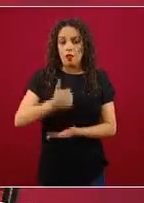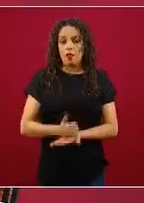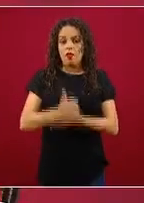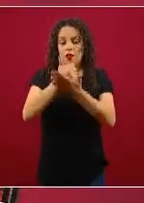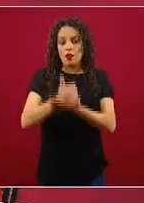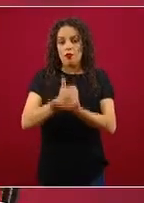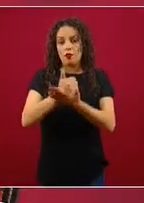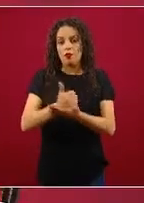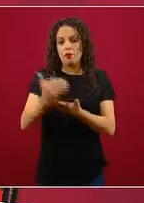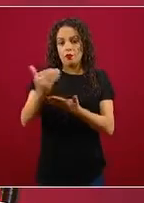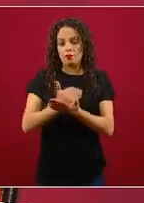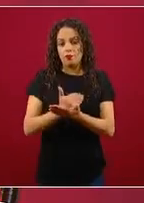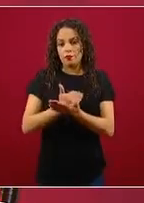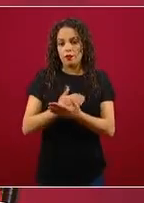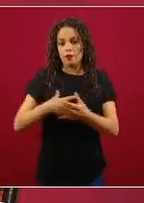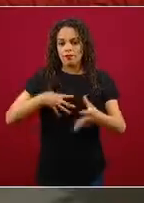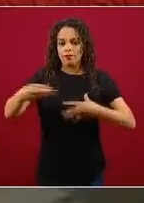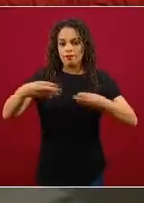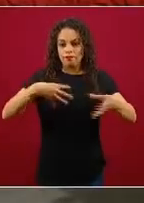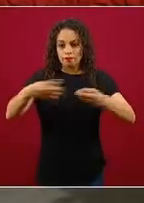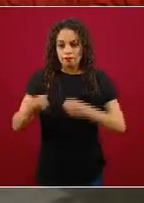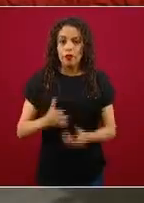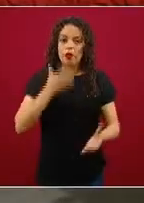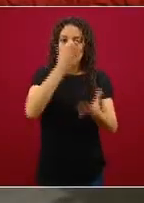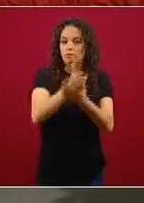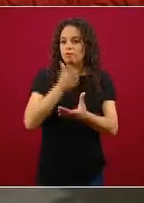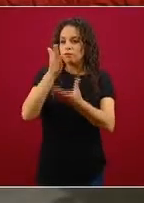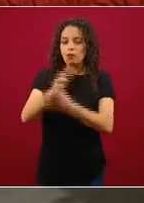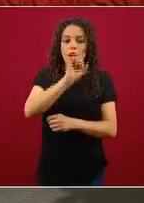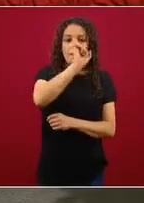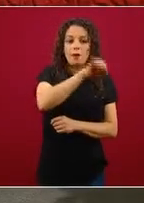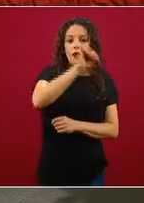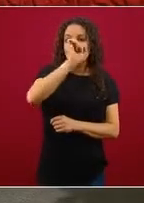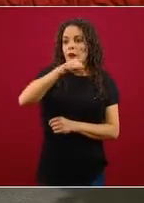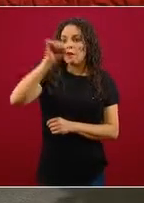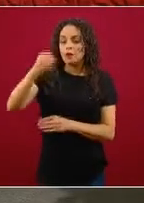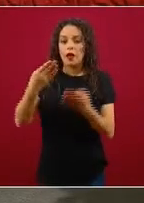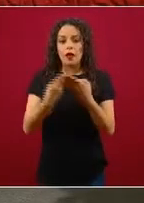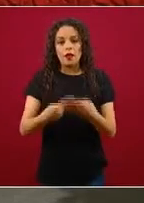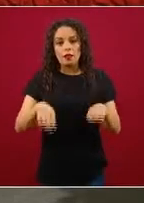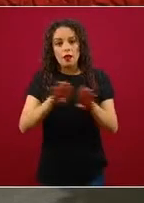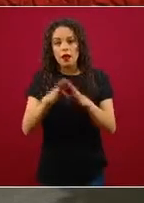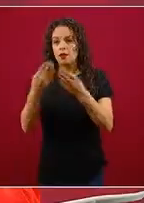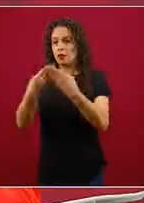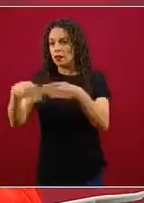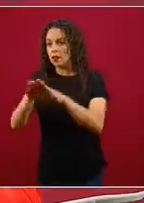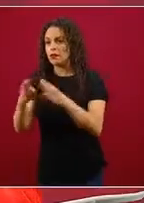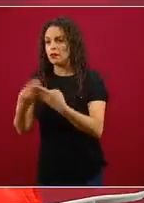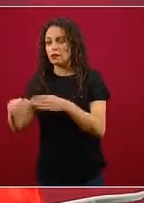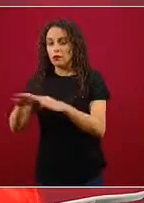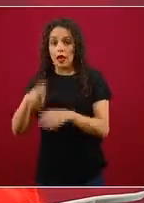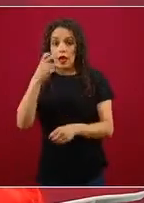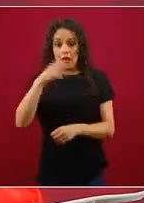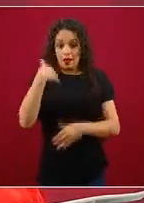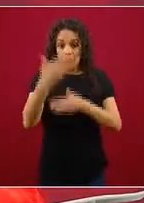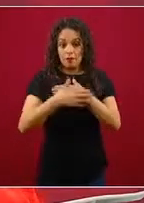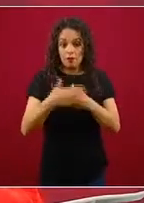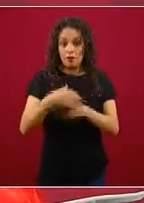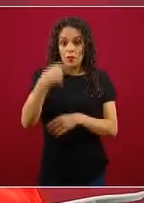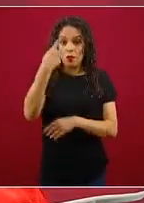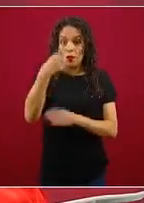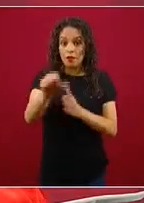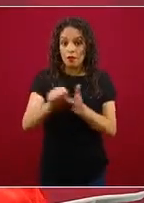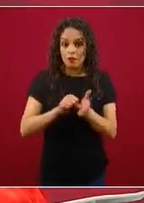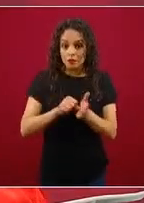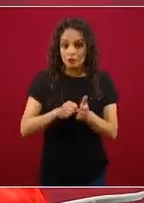Una campaña de información casa por casa, que esto es importante, es algo que se va a hacer en el próximo mes con un despliegue sustancial